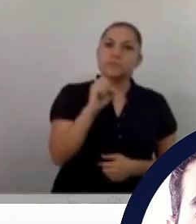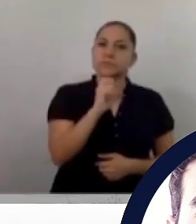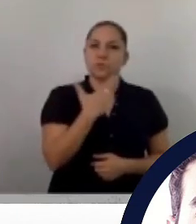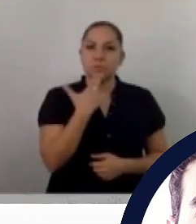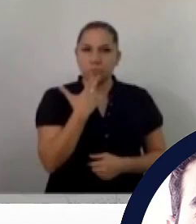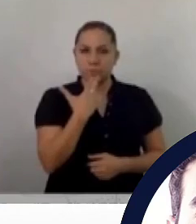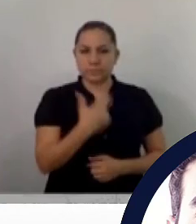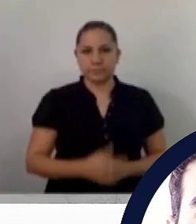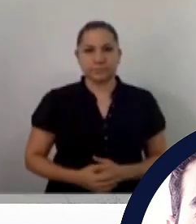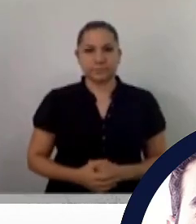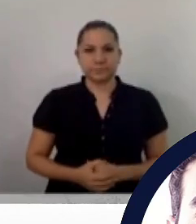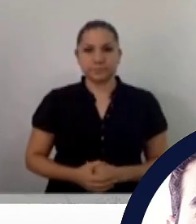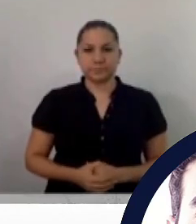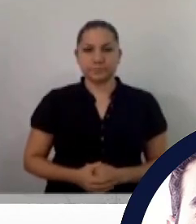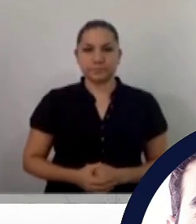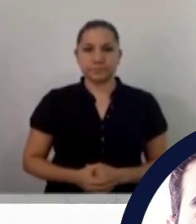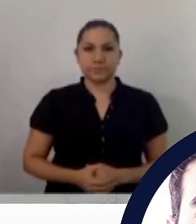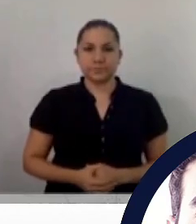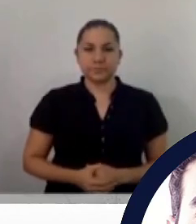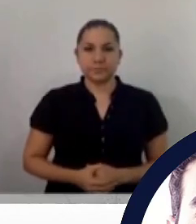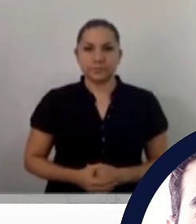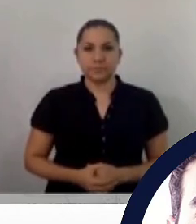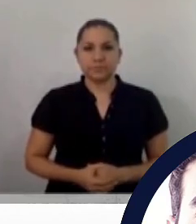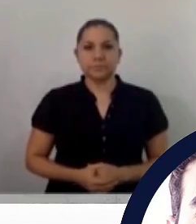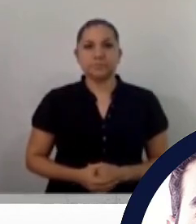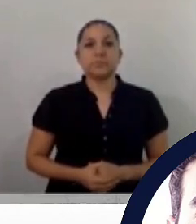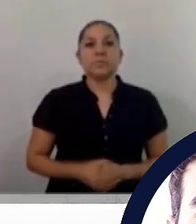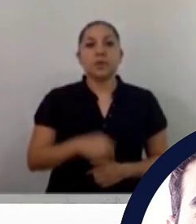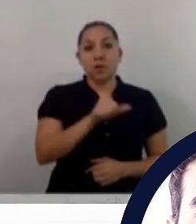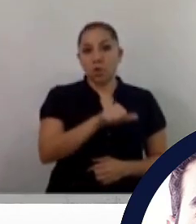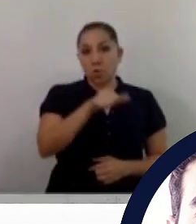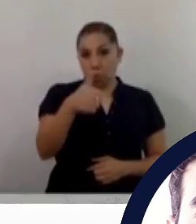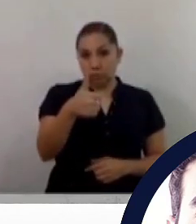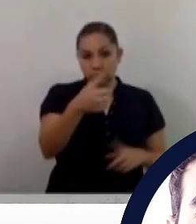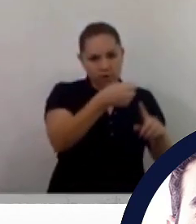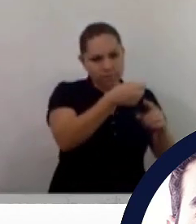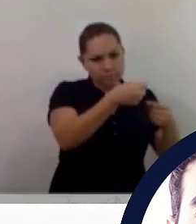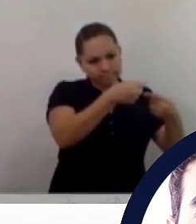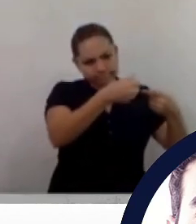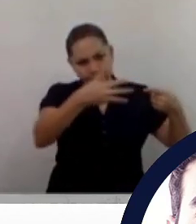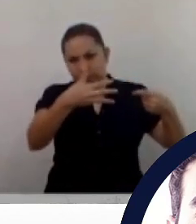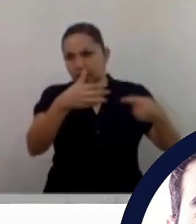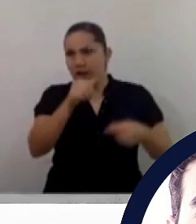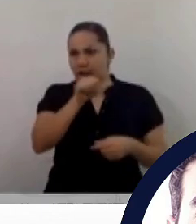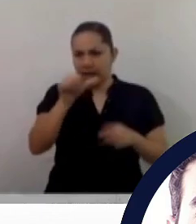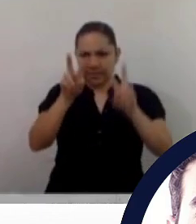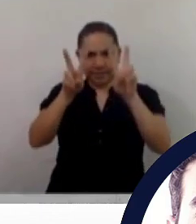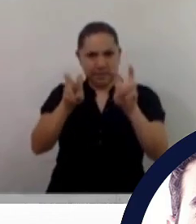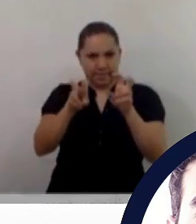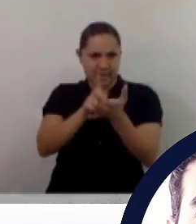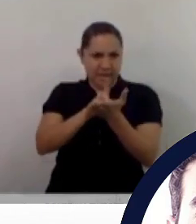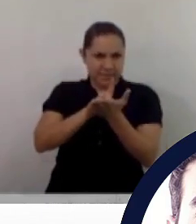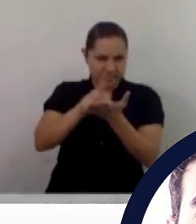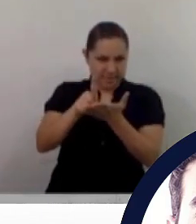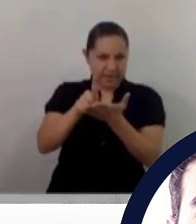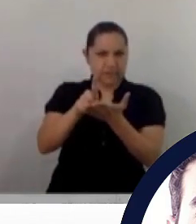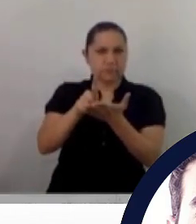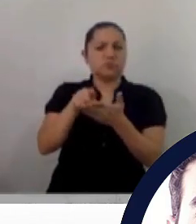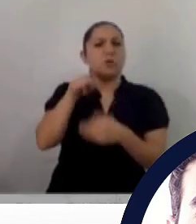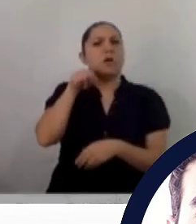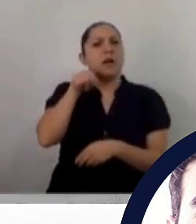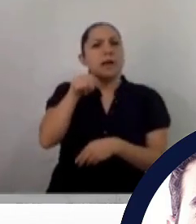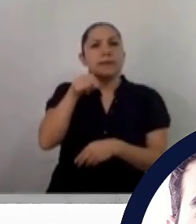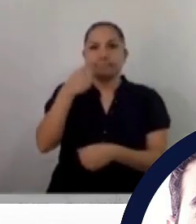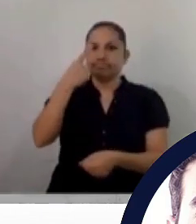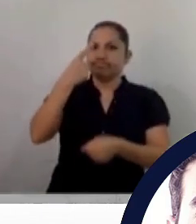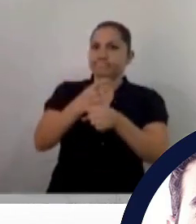habitantes. También en temas de educación como escolaridad y un bajo analfabetismo. También presentan